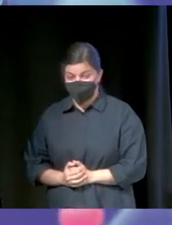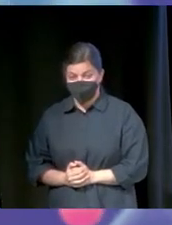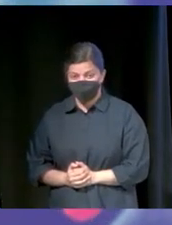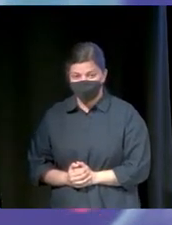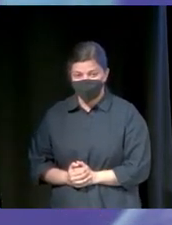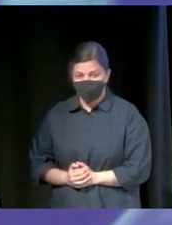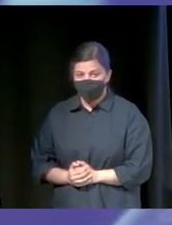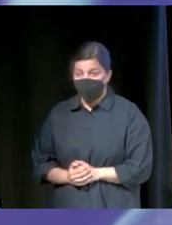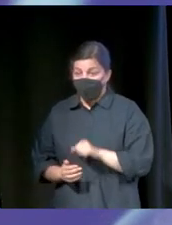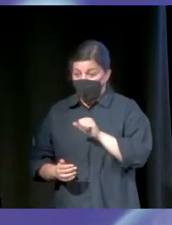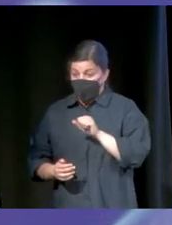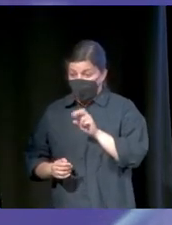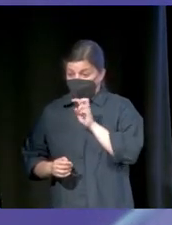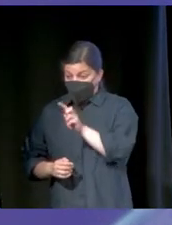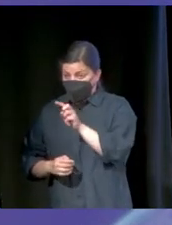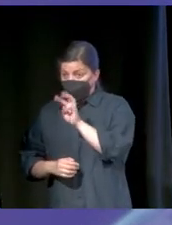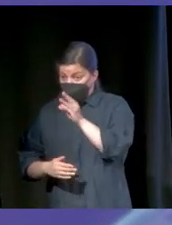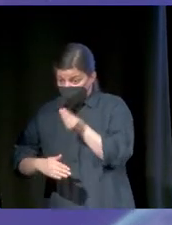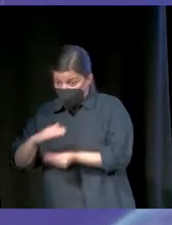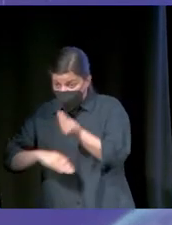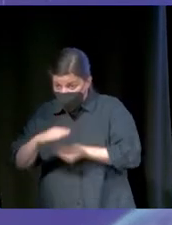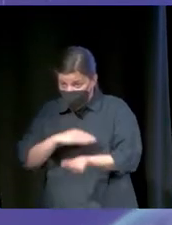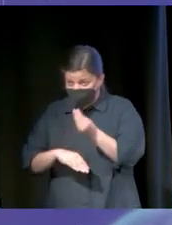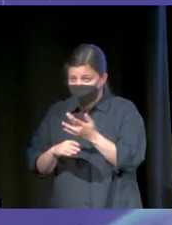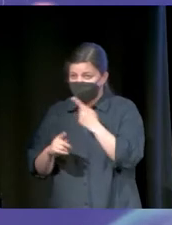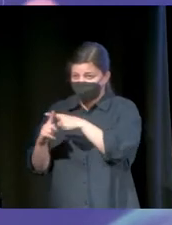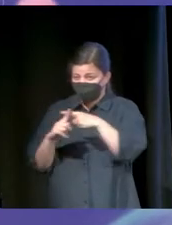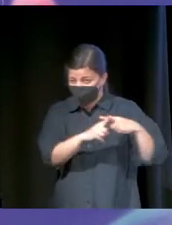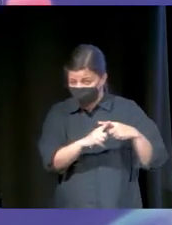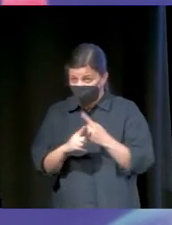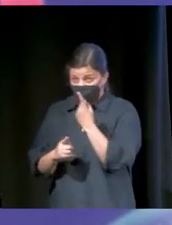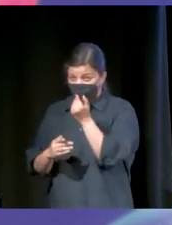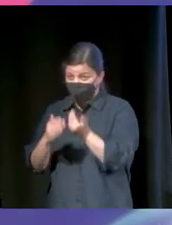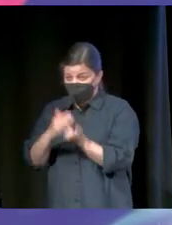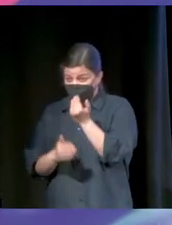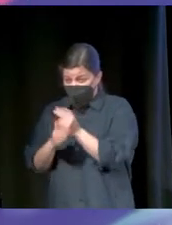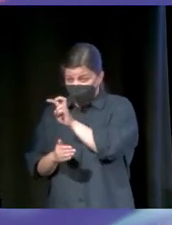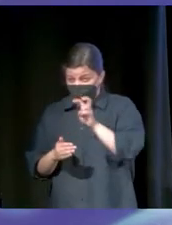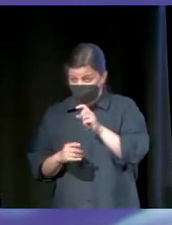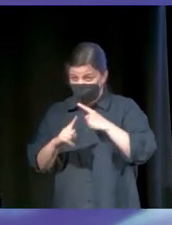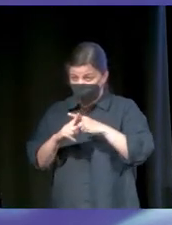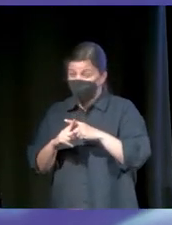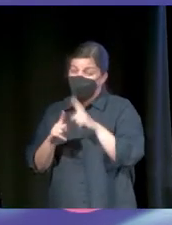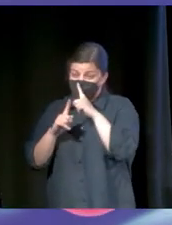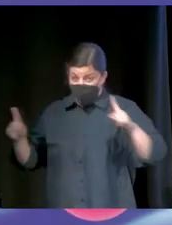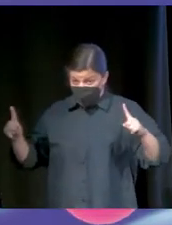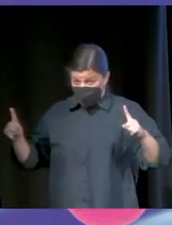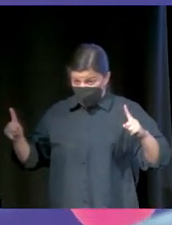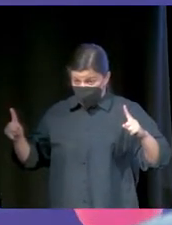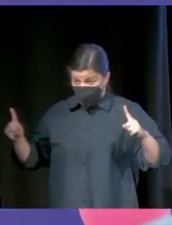cuatro bebés por segundo, si lo multiplicamos por 86.400 segundos que tiene un día, por 365 días que tiene un año,